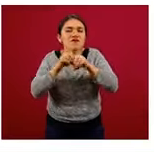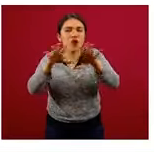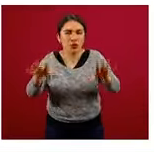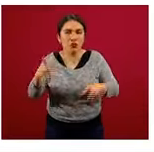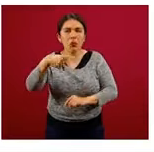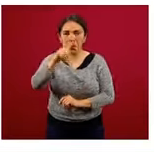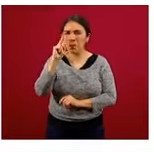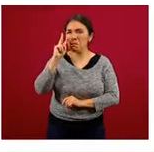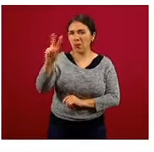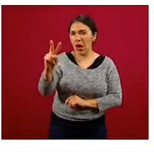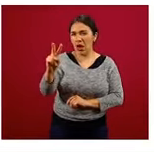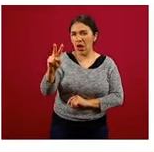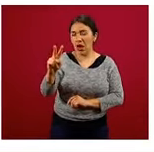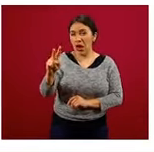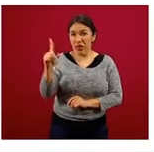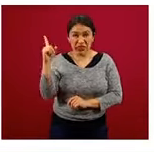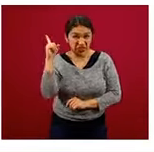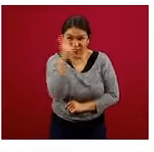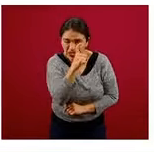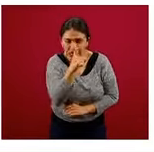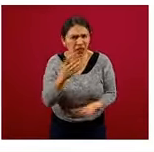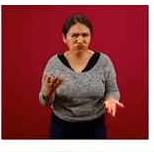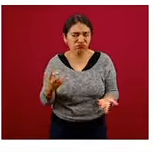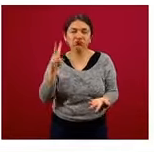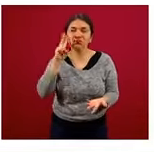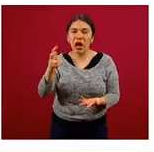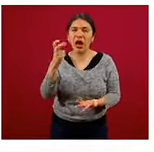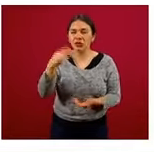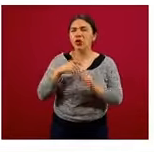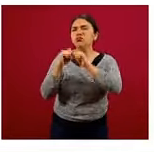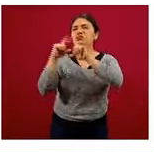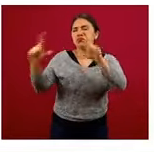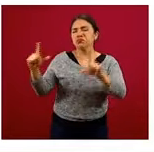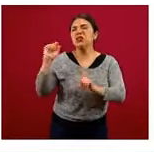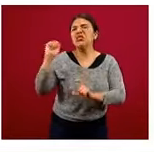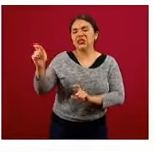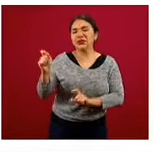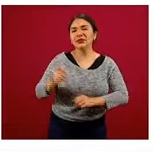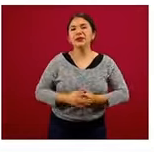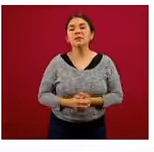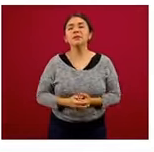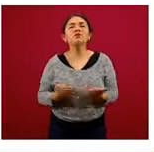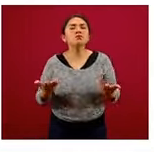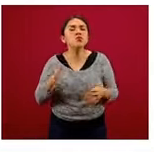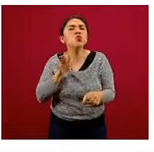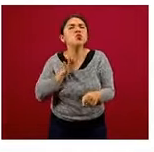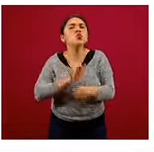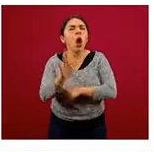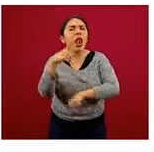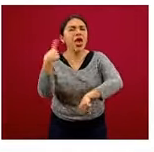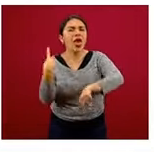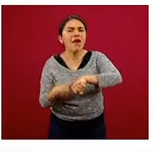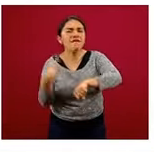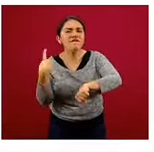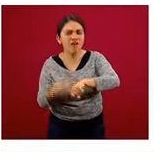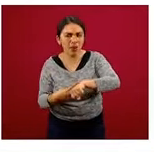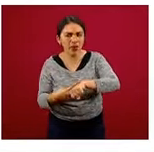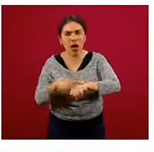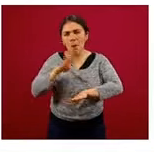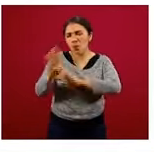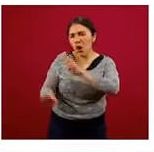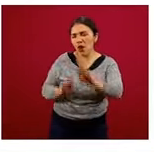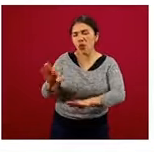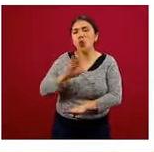como verán, no es tan compleja. Y aquí lo que presentamos es cuáles son las enfermedades y las